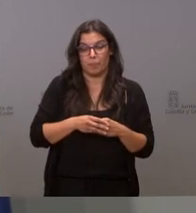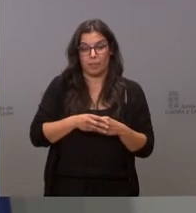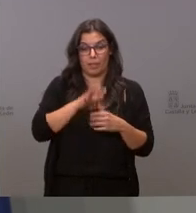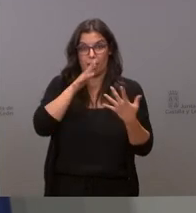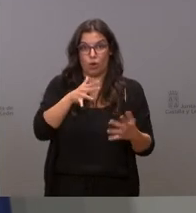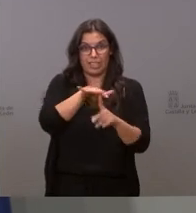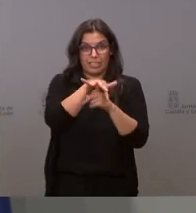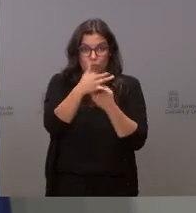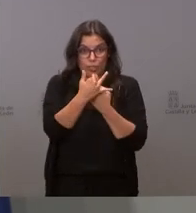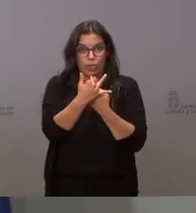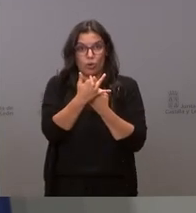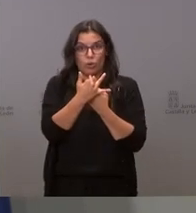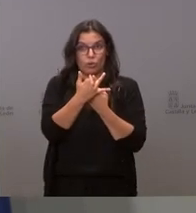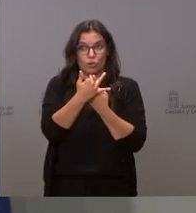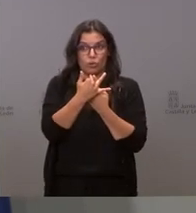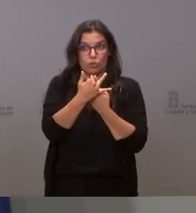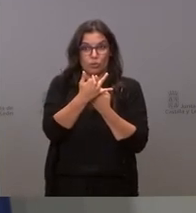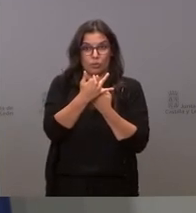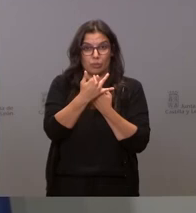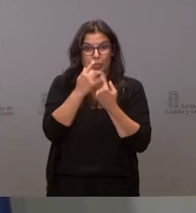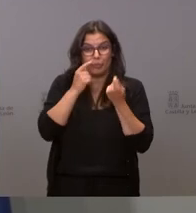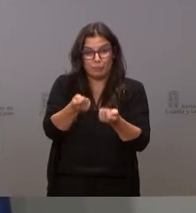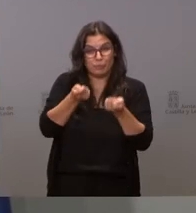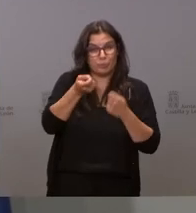esto no sucediera nosotros